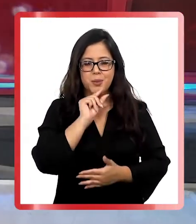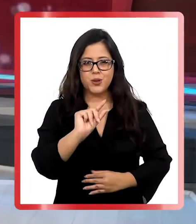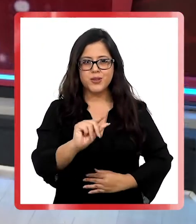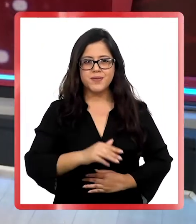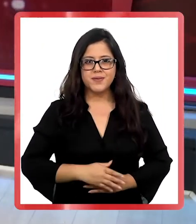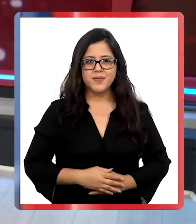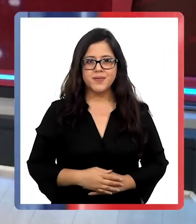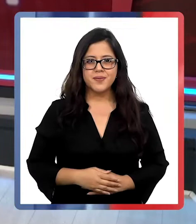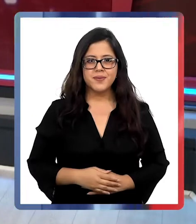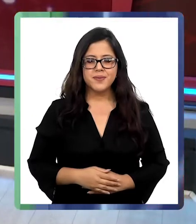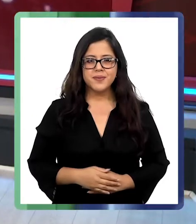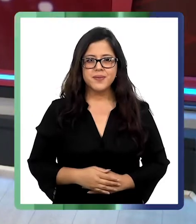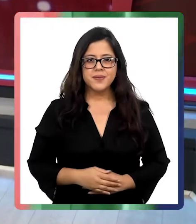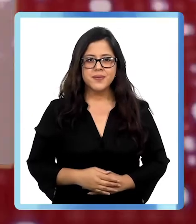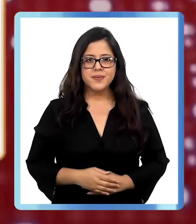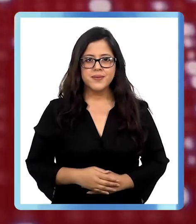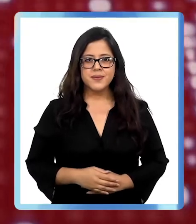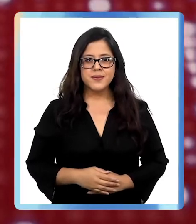pronto.